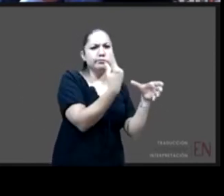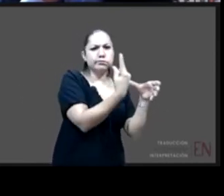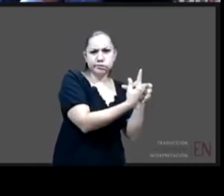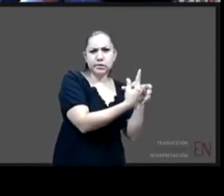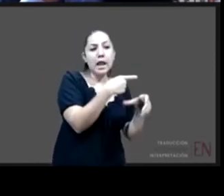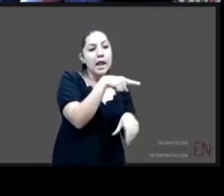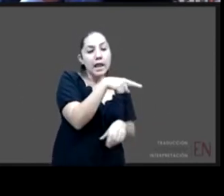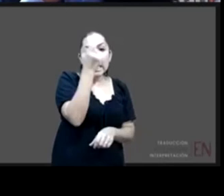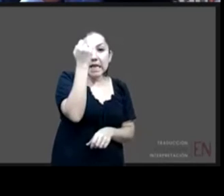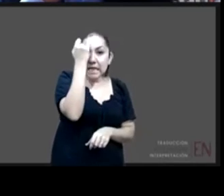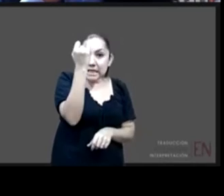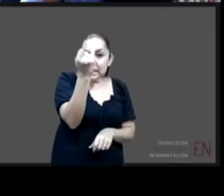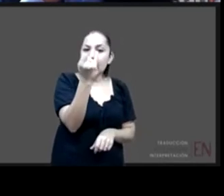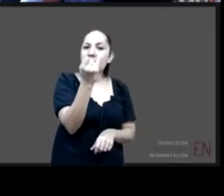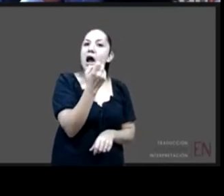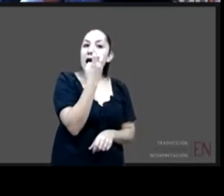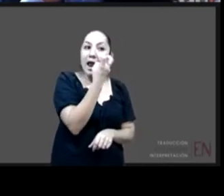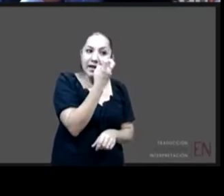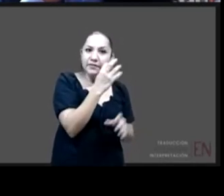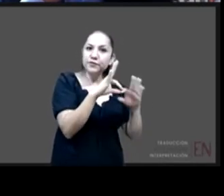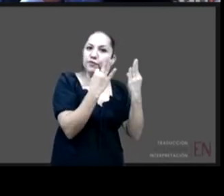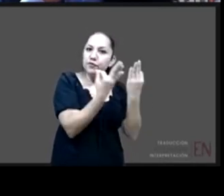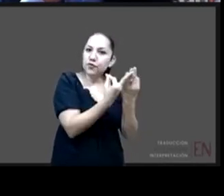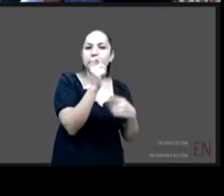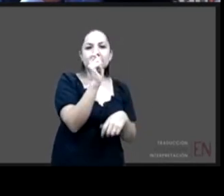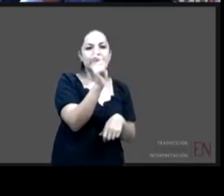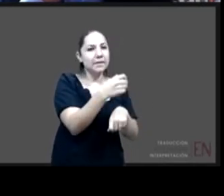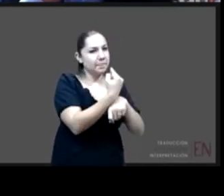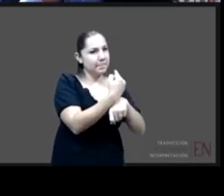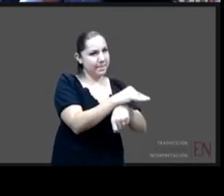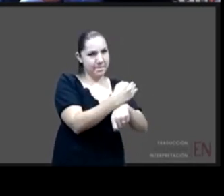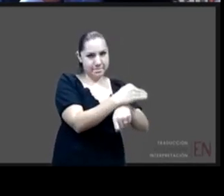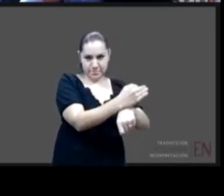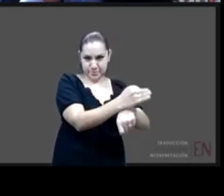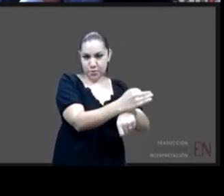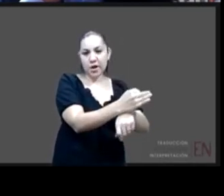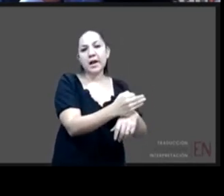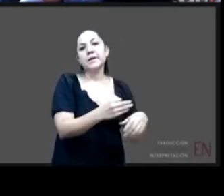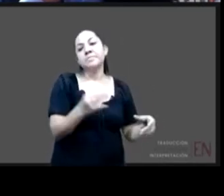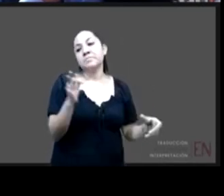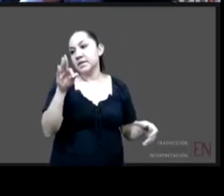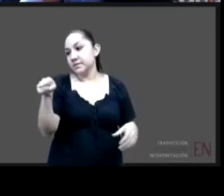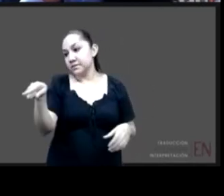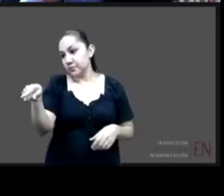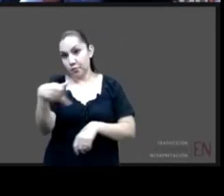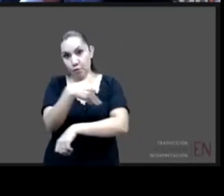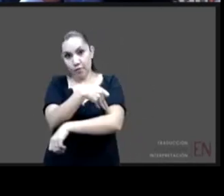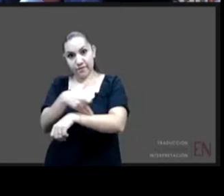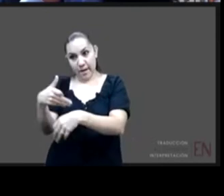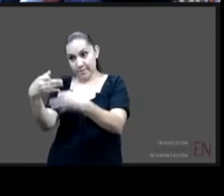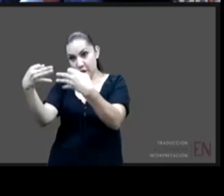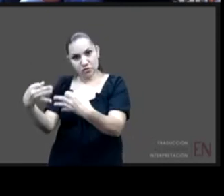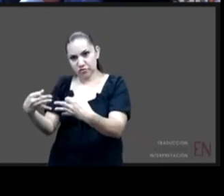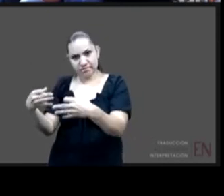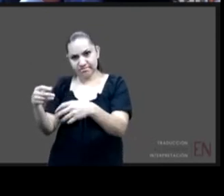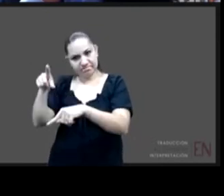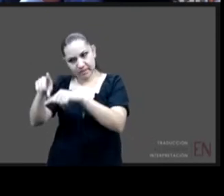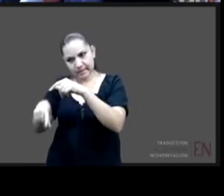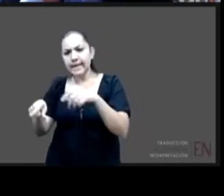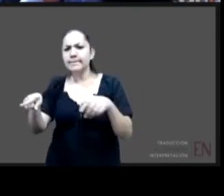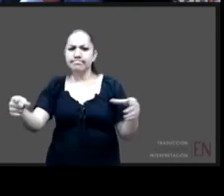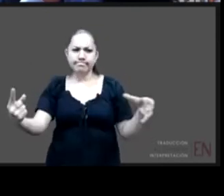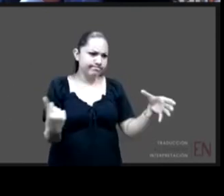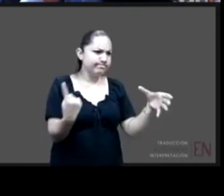familia por diversas razones puede ser temporalmente cuidado por una familia ya sea su familia extensa o